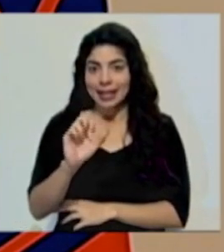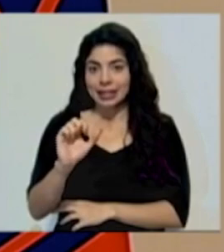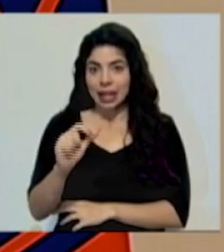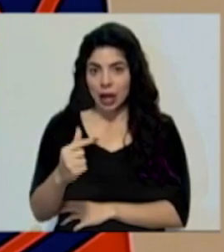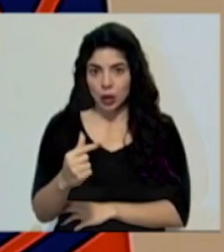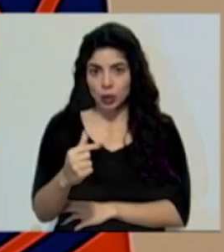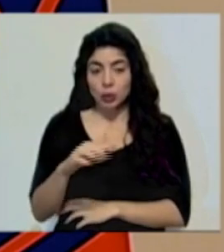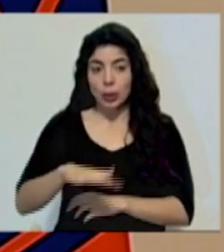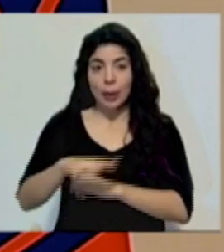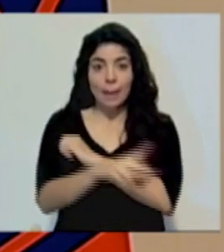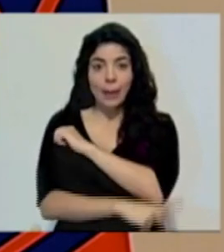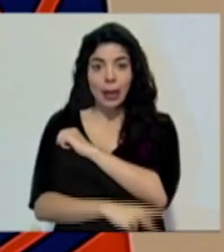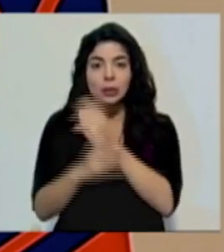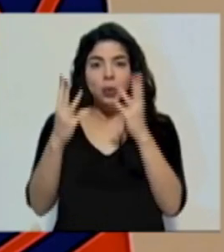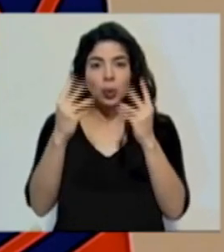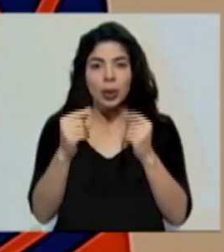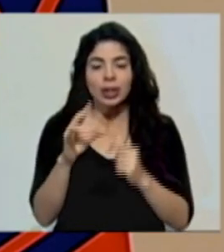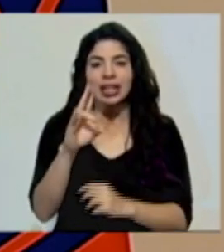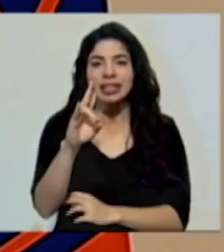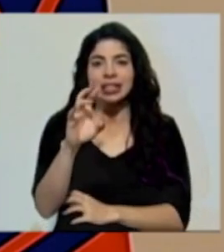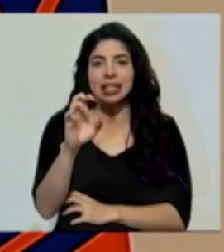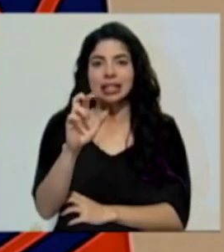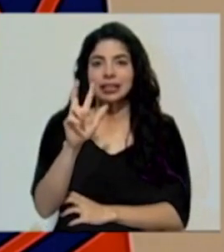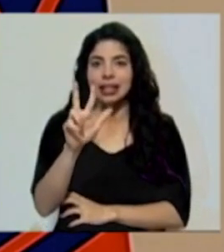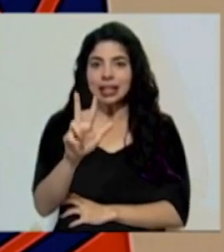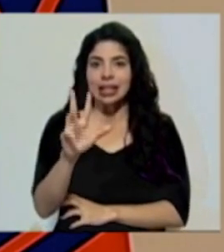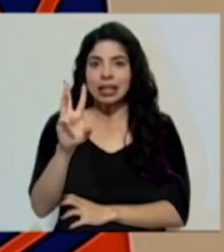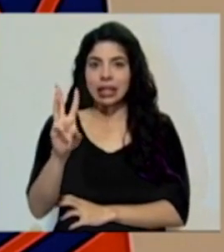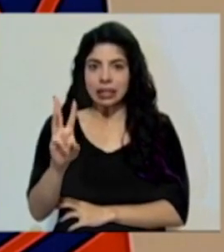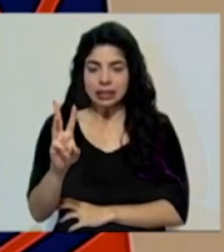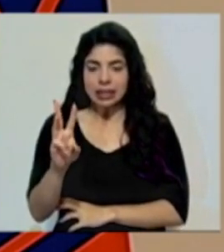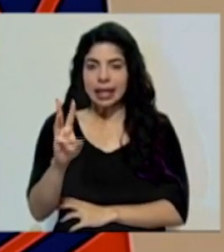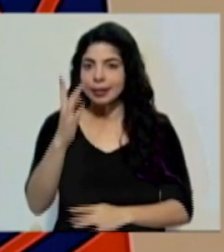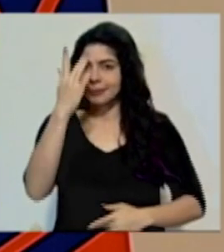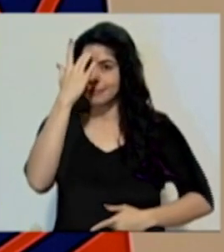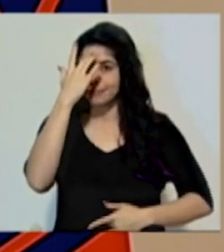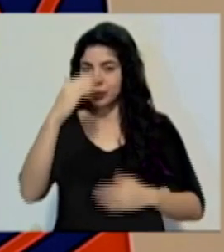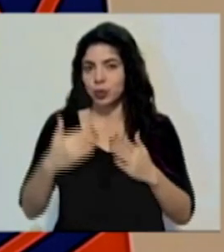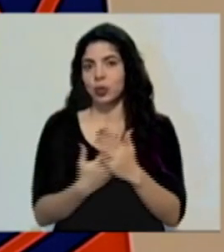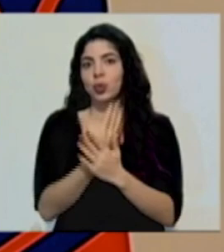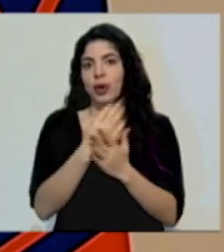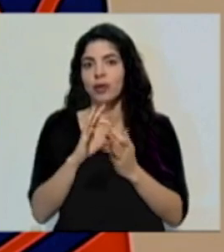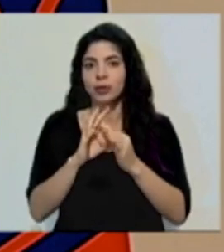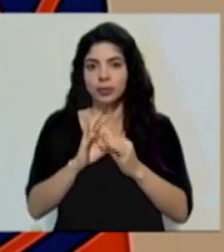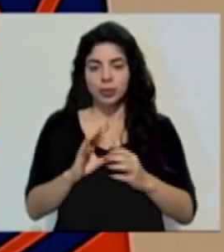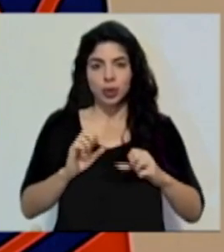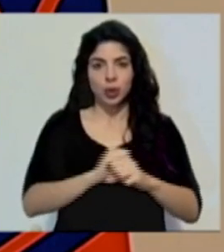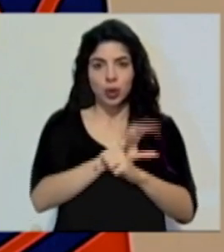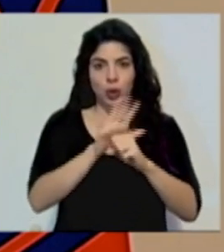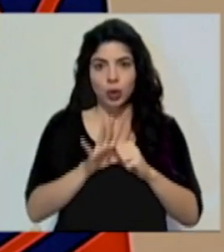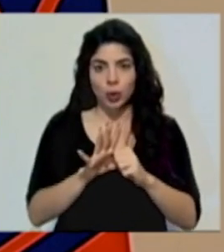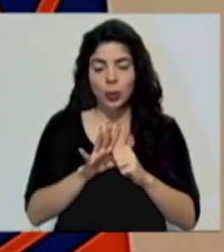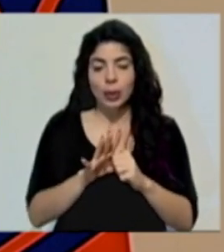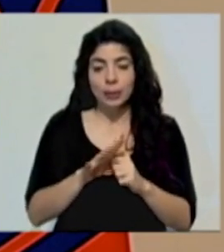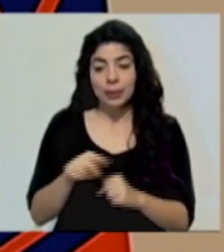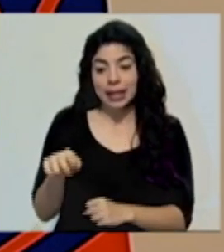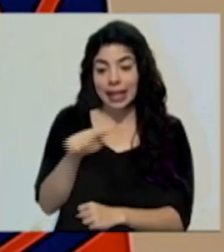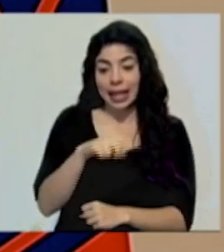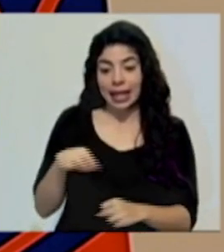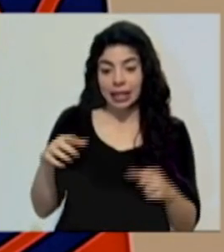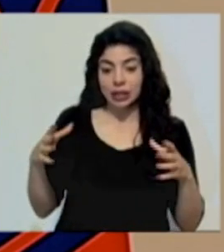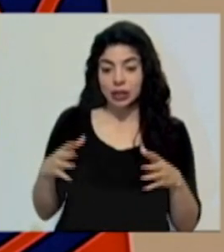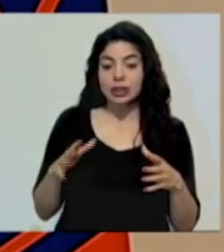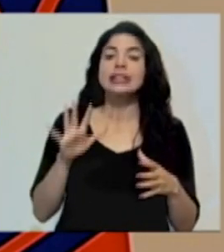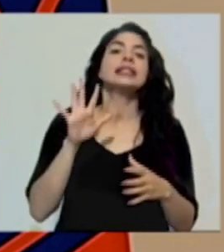de agosto el país registra 736 casos nuevos por COVID-19, de los cuales